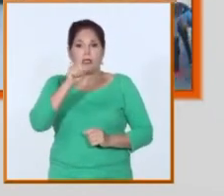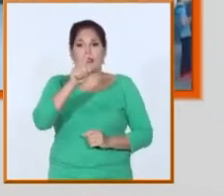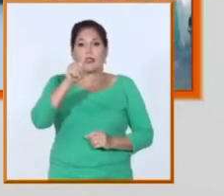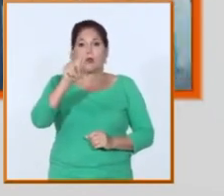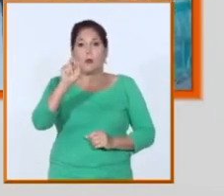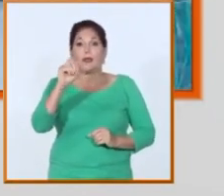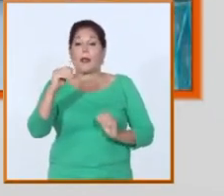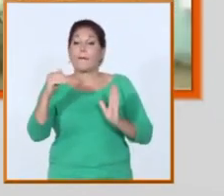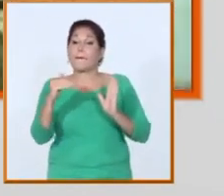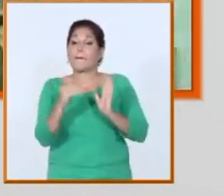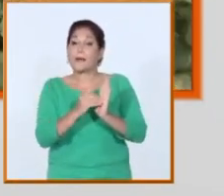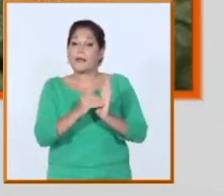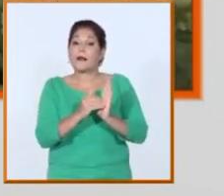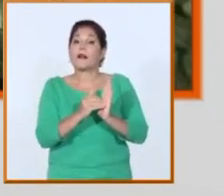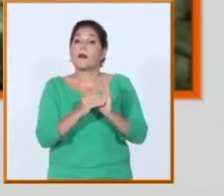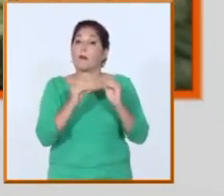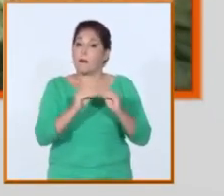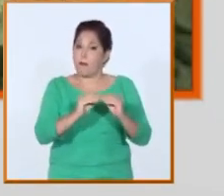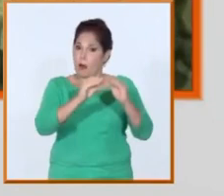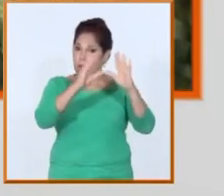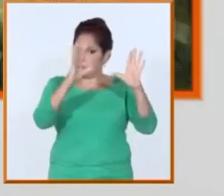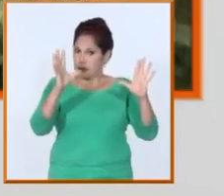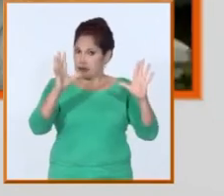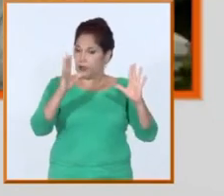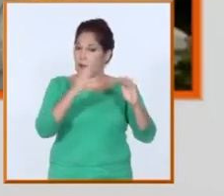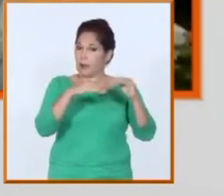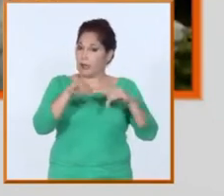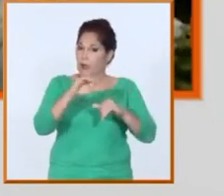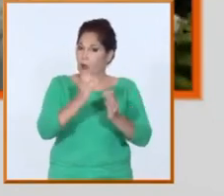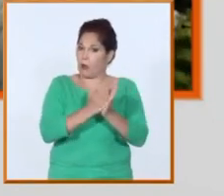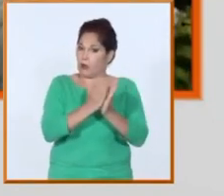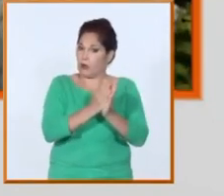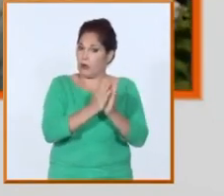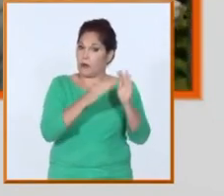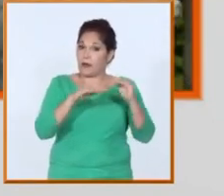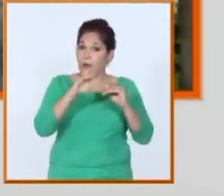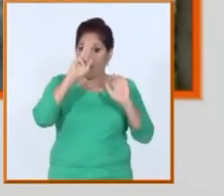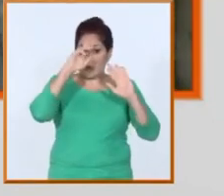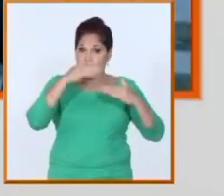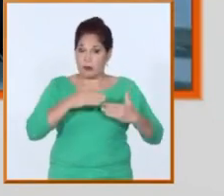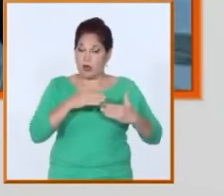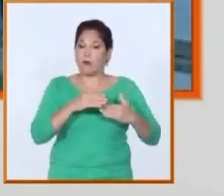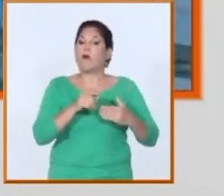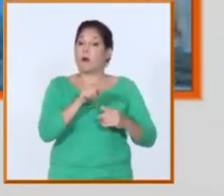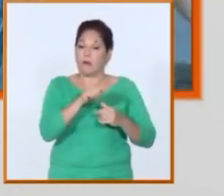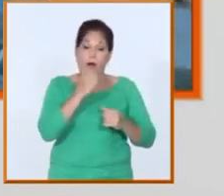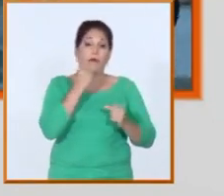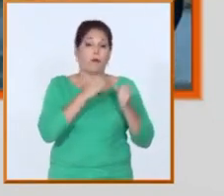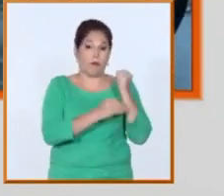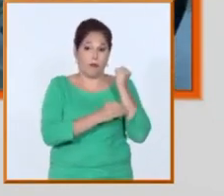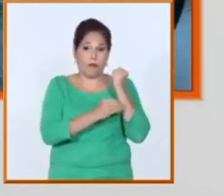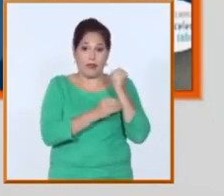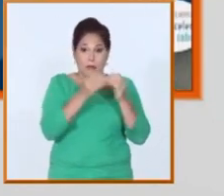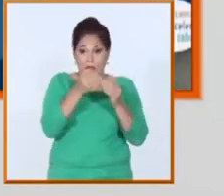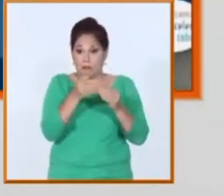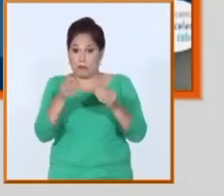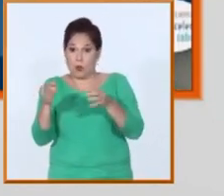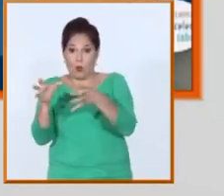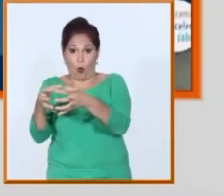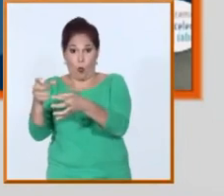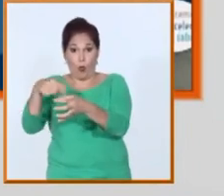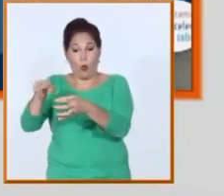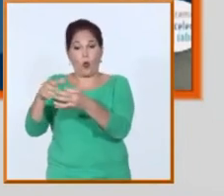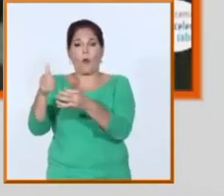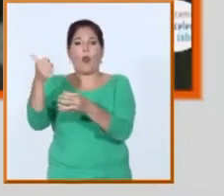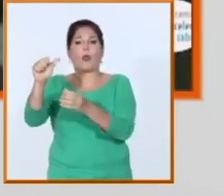mil de curso diurno donde por supuesto el MES y el MINSAP tienen su mayor peso pero el resto prácticamente es unos